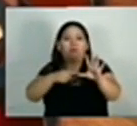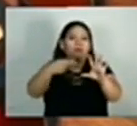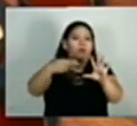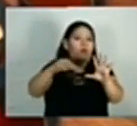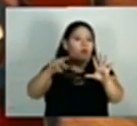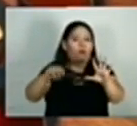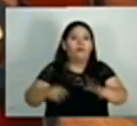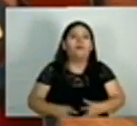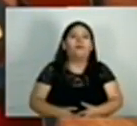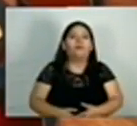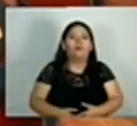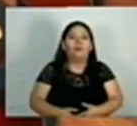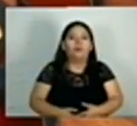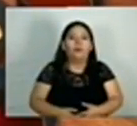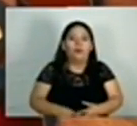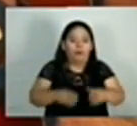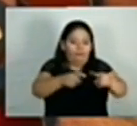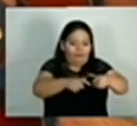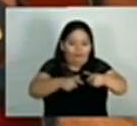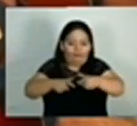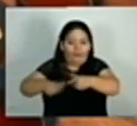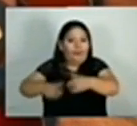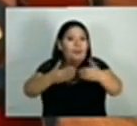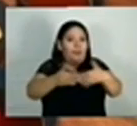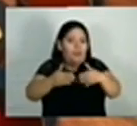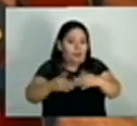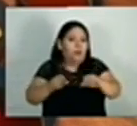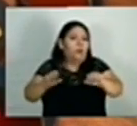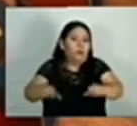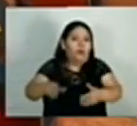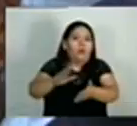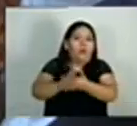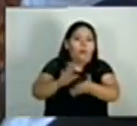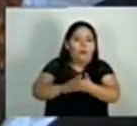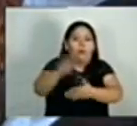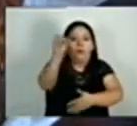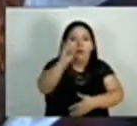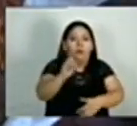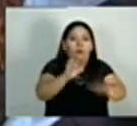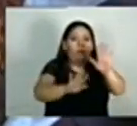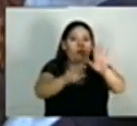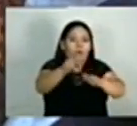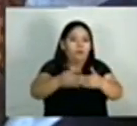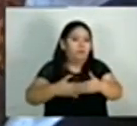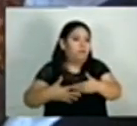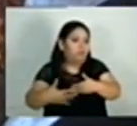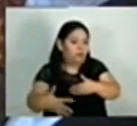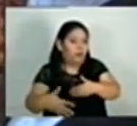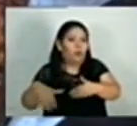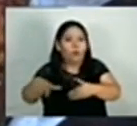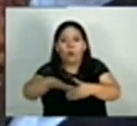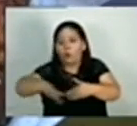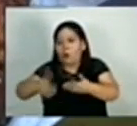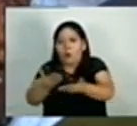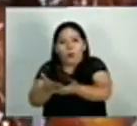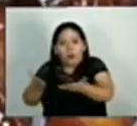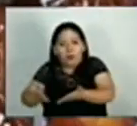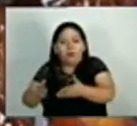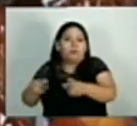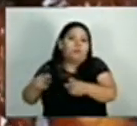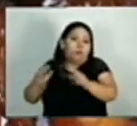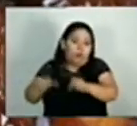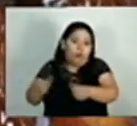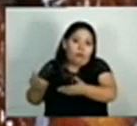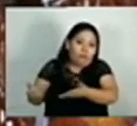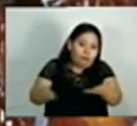smoky. Esta nueva línea de productos podrá adquirirse a partir del 11 de octubre en restaurantes, food court, jeff bar, domicilio